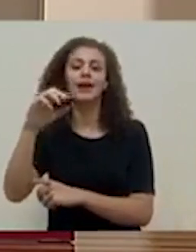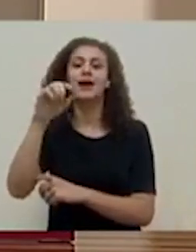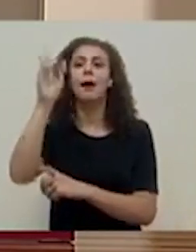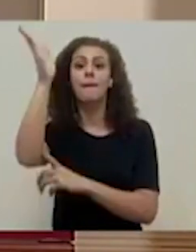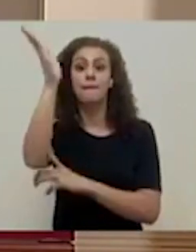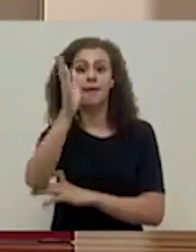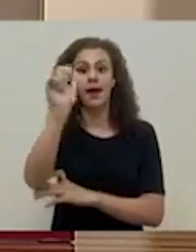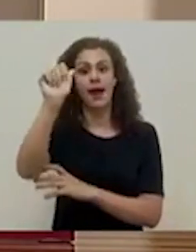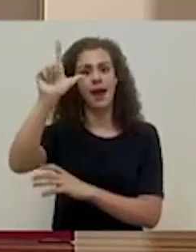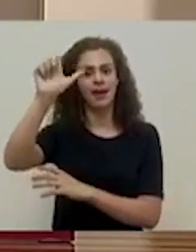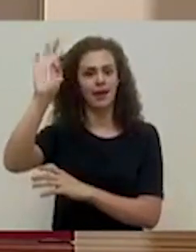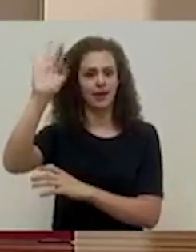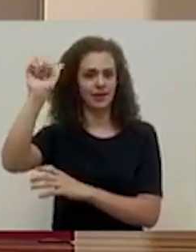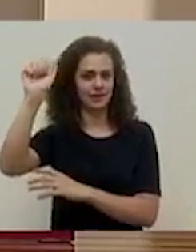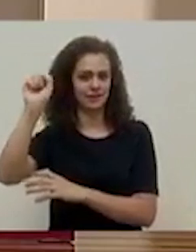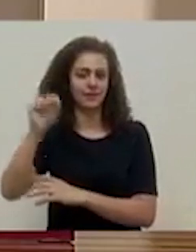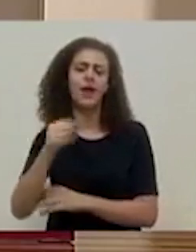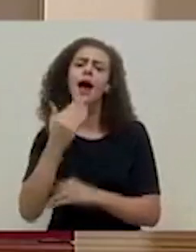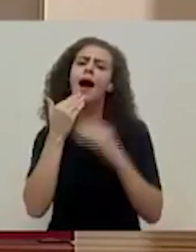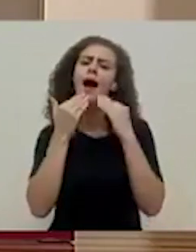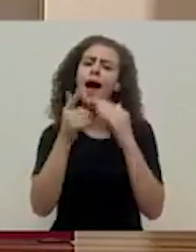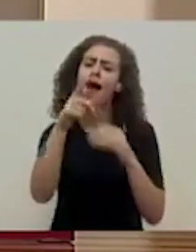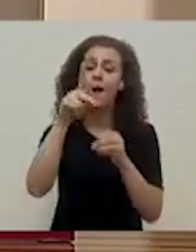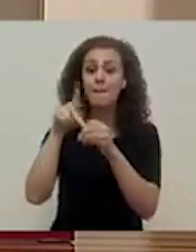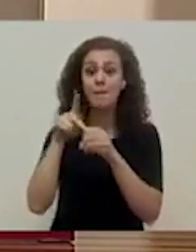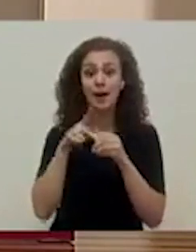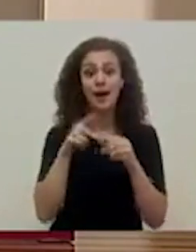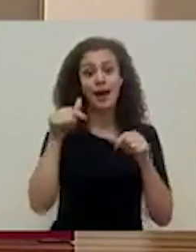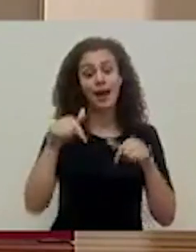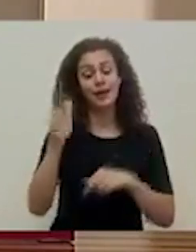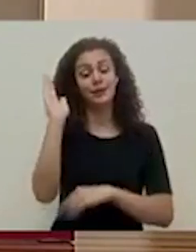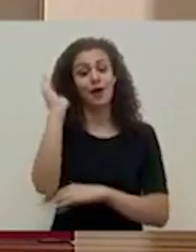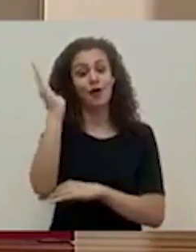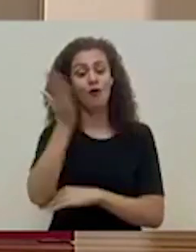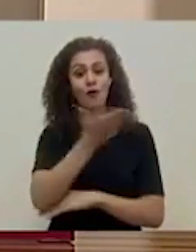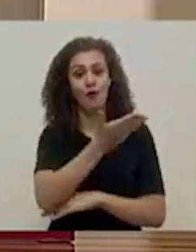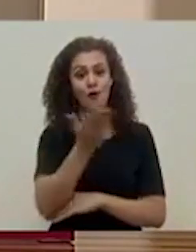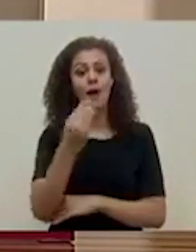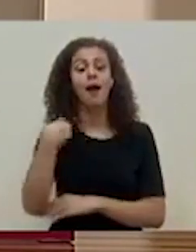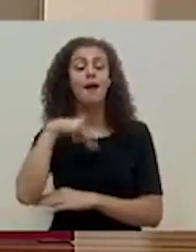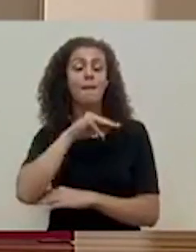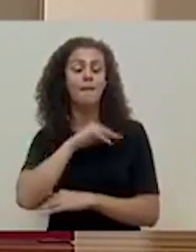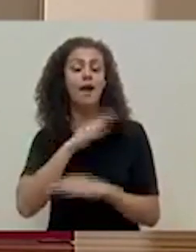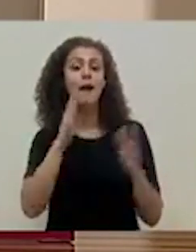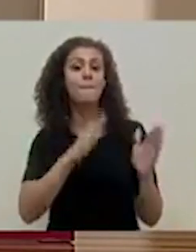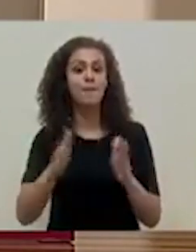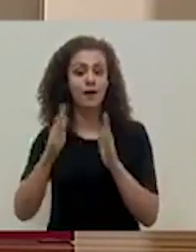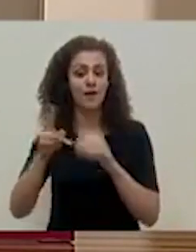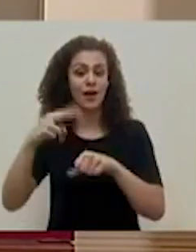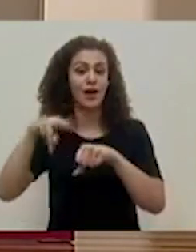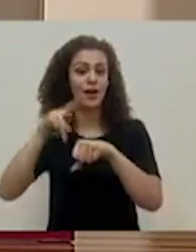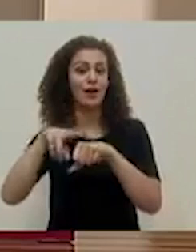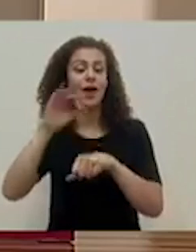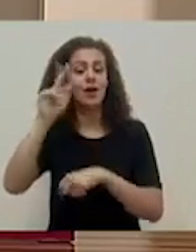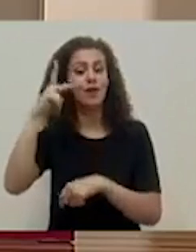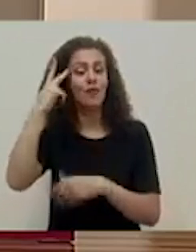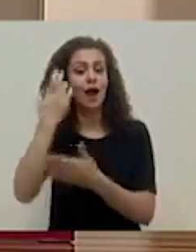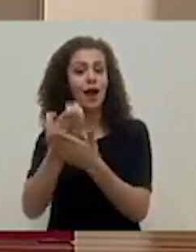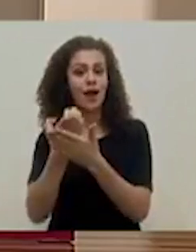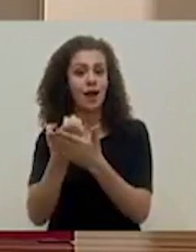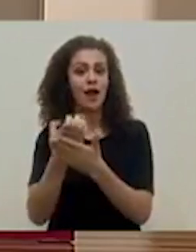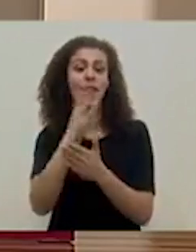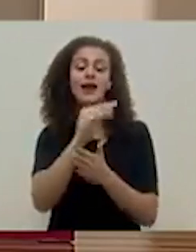inclinada alertas agradecemos la participación en esta conferencia de la ministra de planificación nacional y política